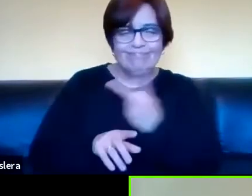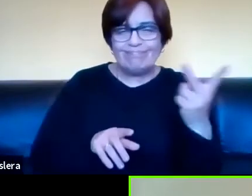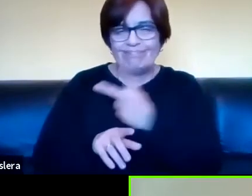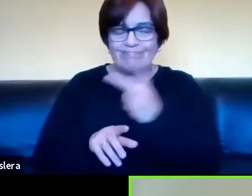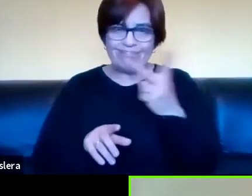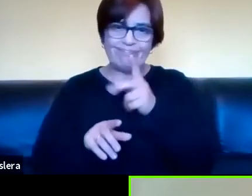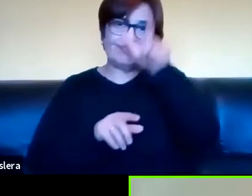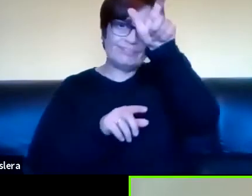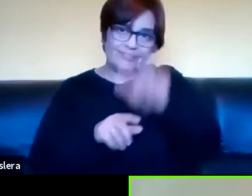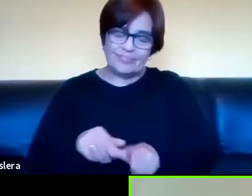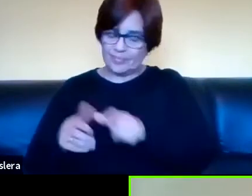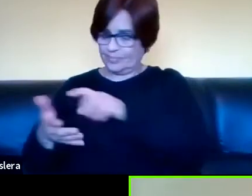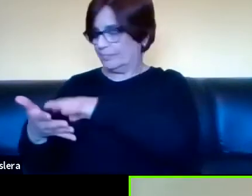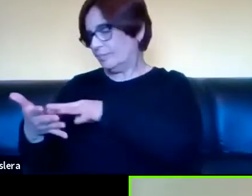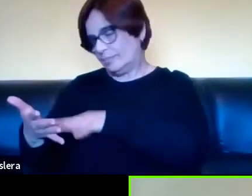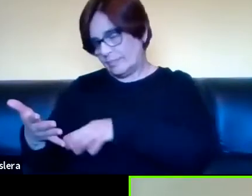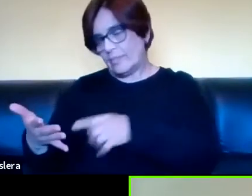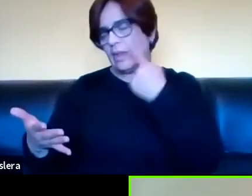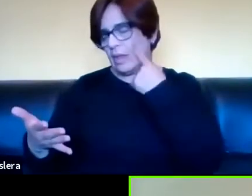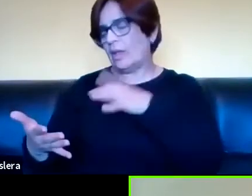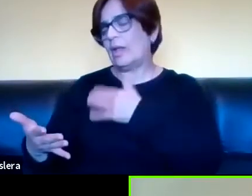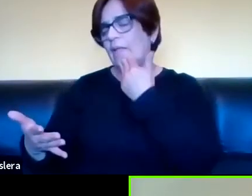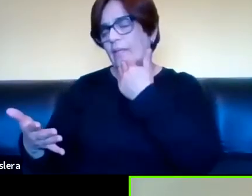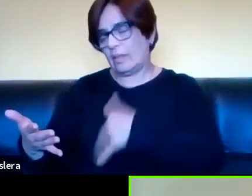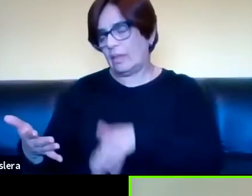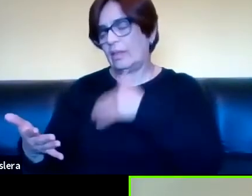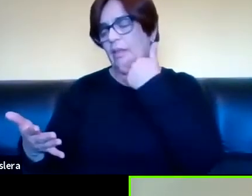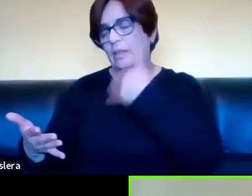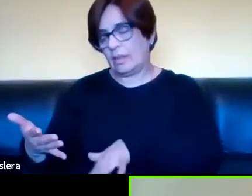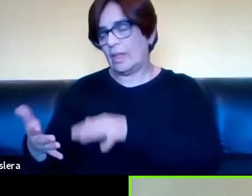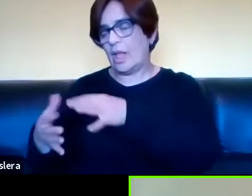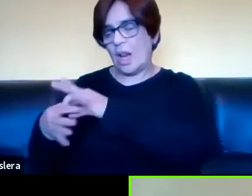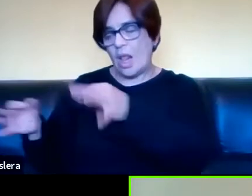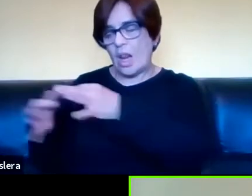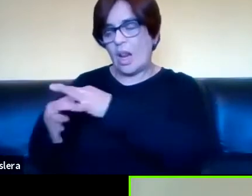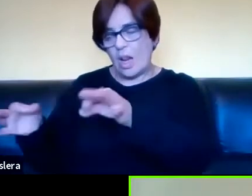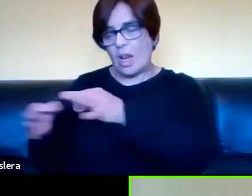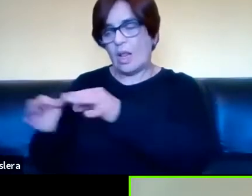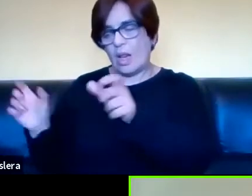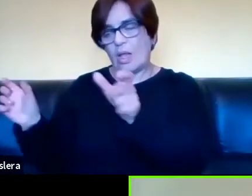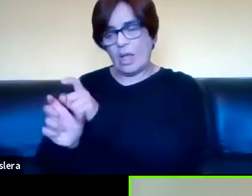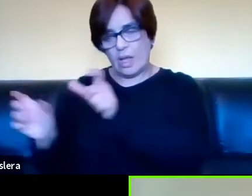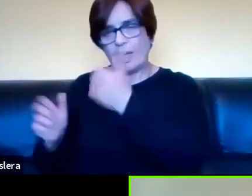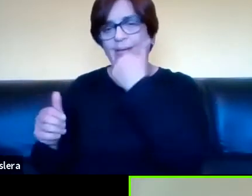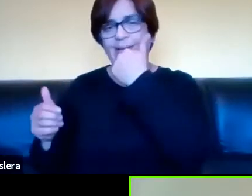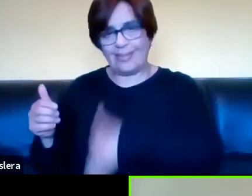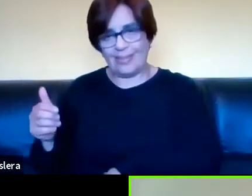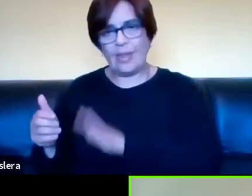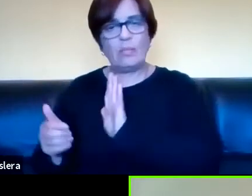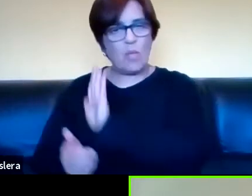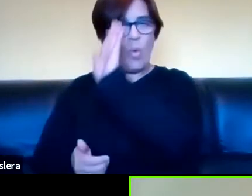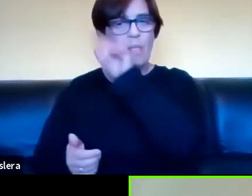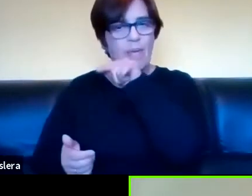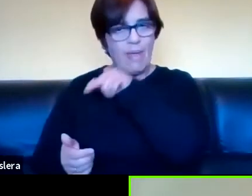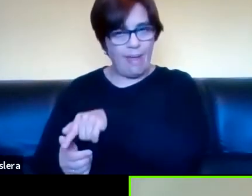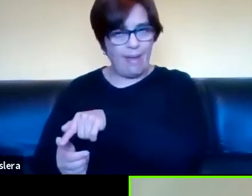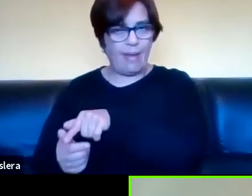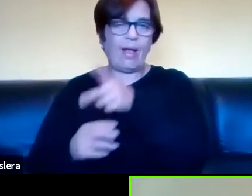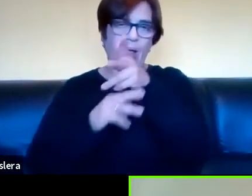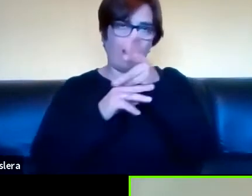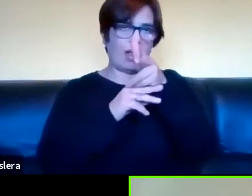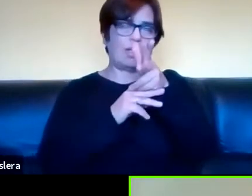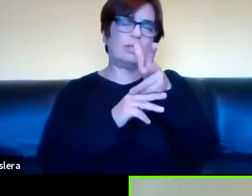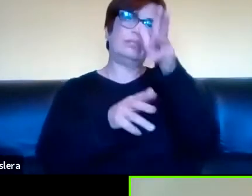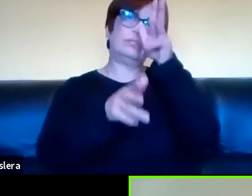escribe o quien lee tiene que poder dar cuenta de una forma sintáctica que es propia de la textualidad diferida